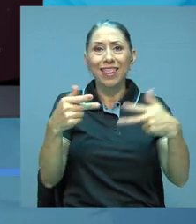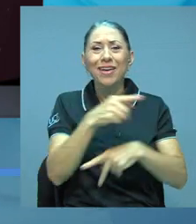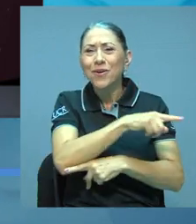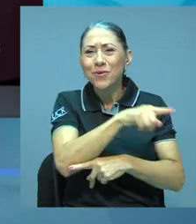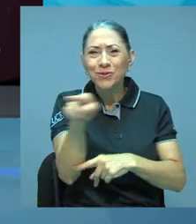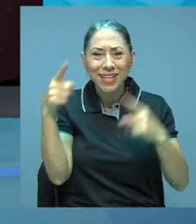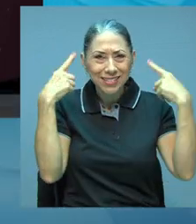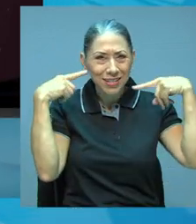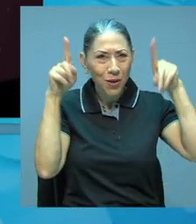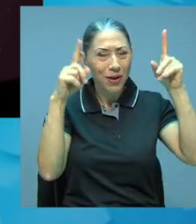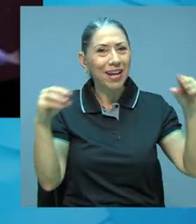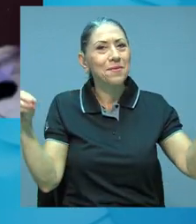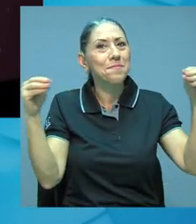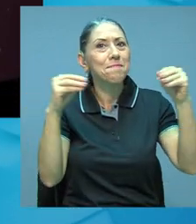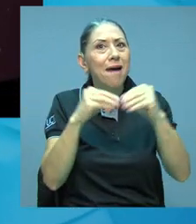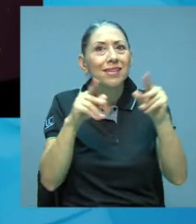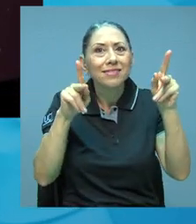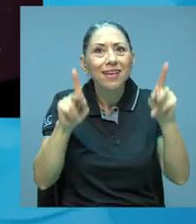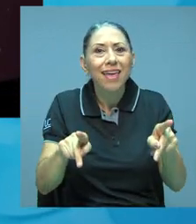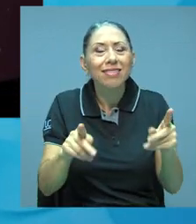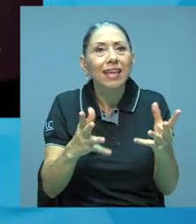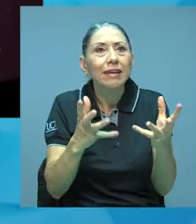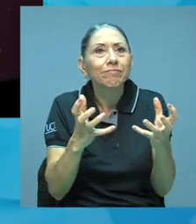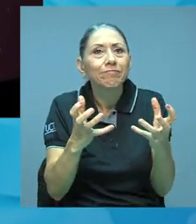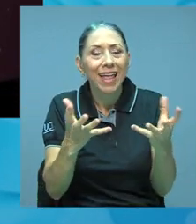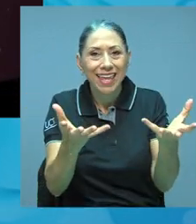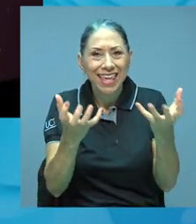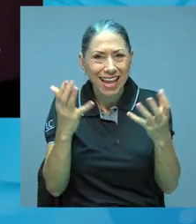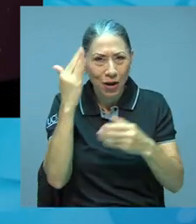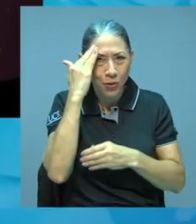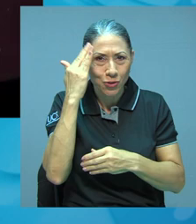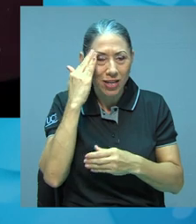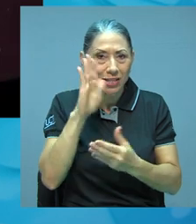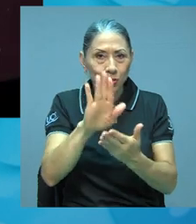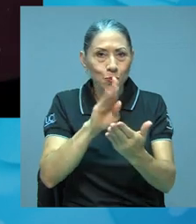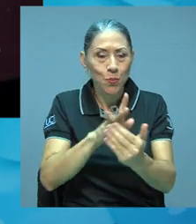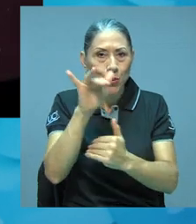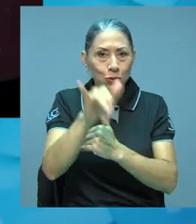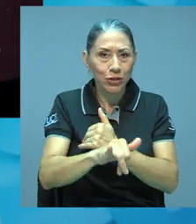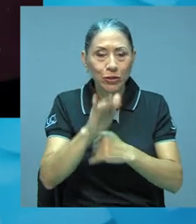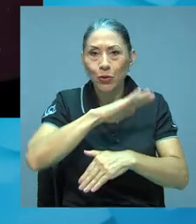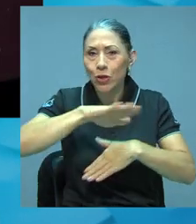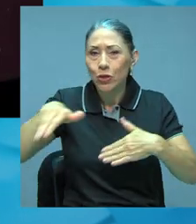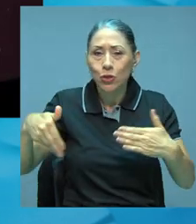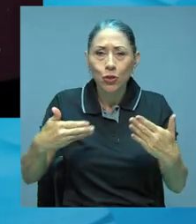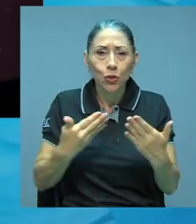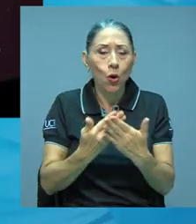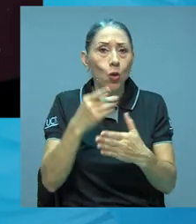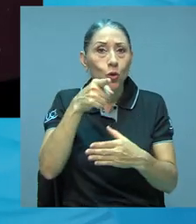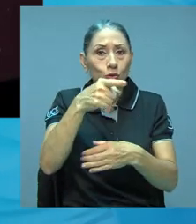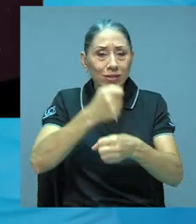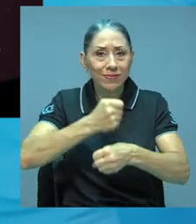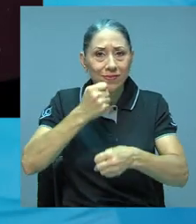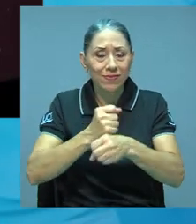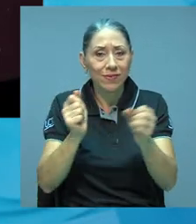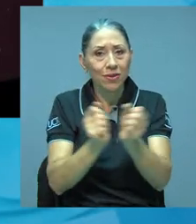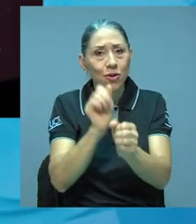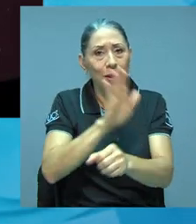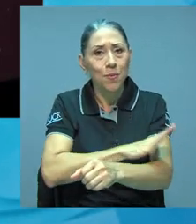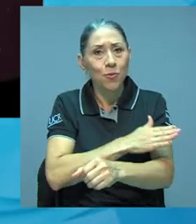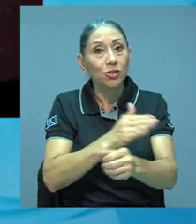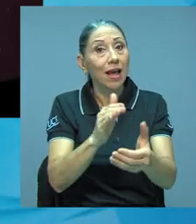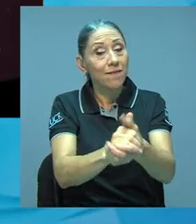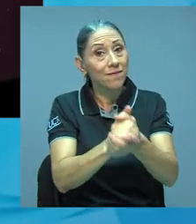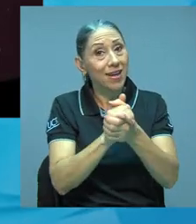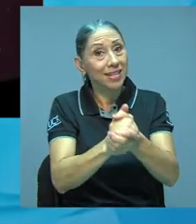ustedes ahora logren tener un poco más de gente que quiera conocer el proyecto de ustedes y todos aquellos que ustedes aportan en el campo de